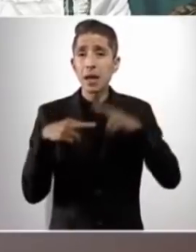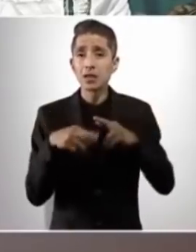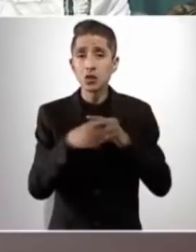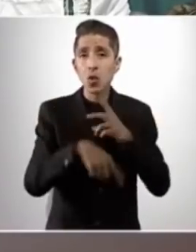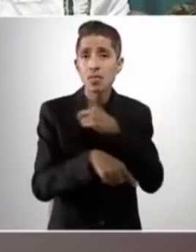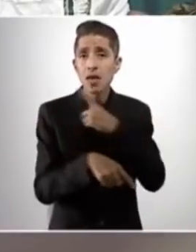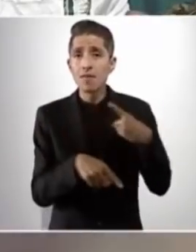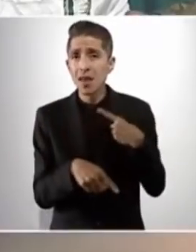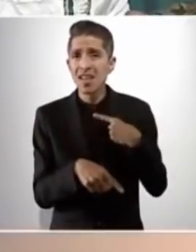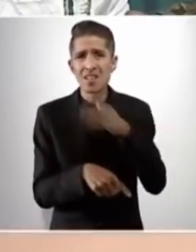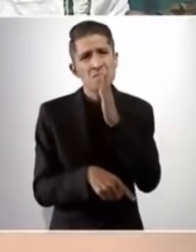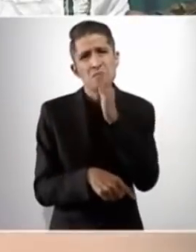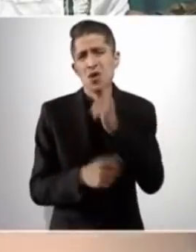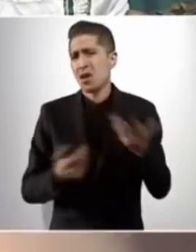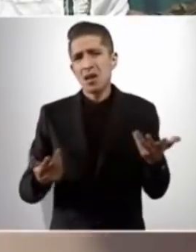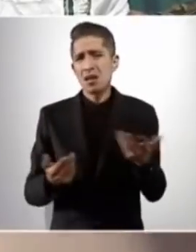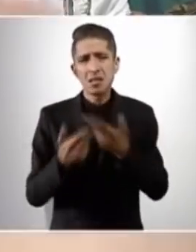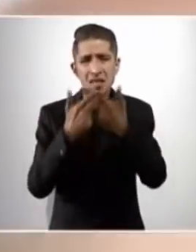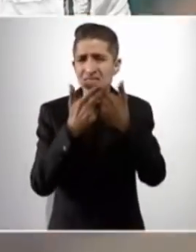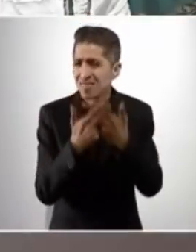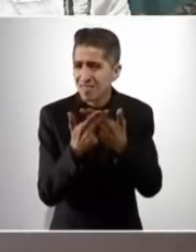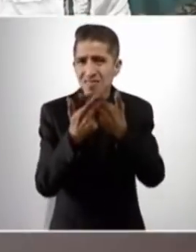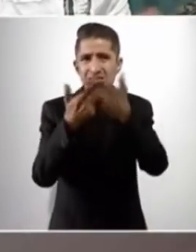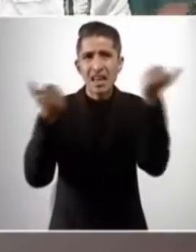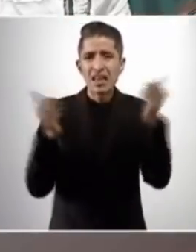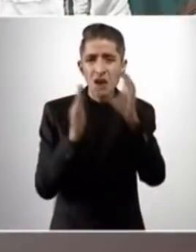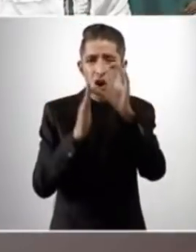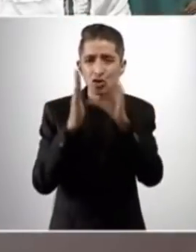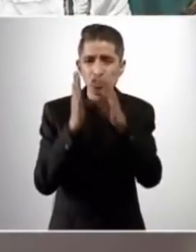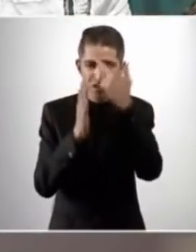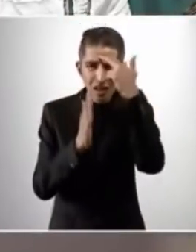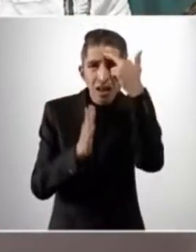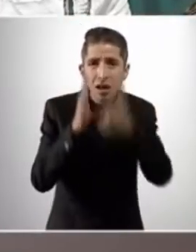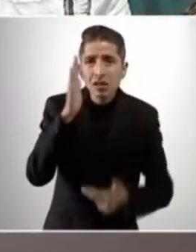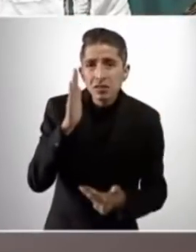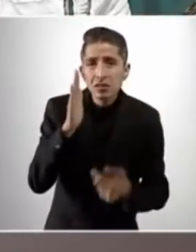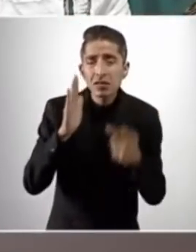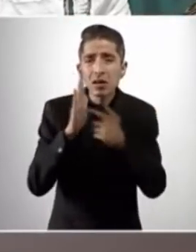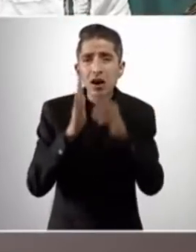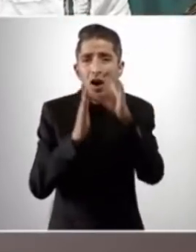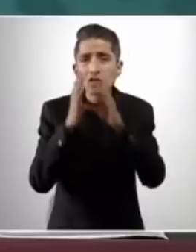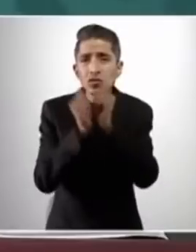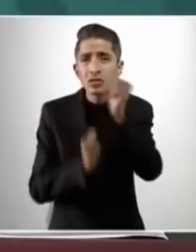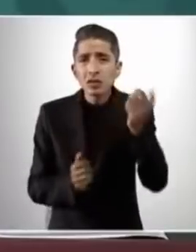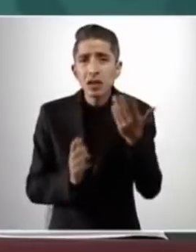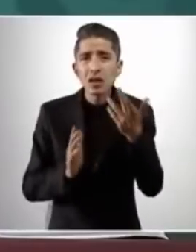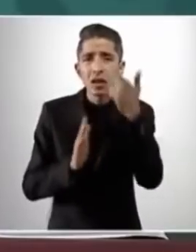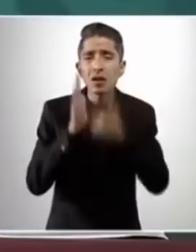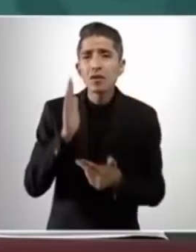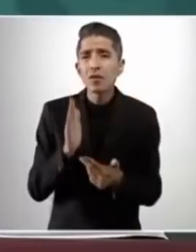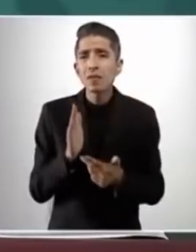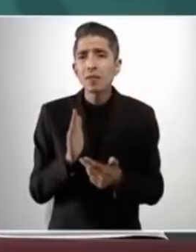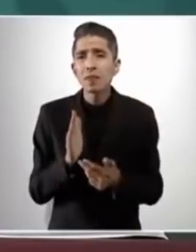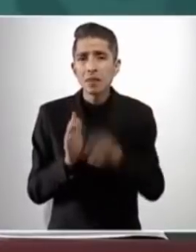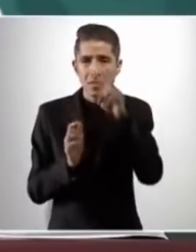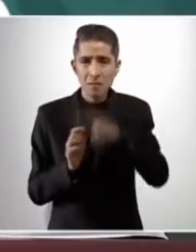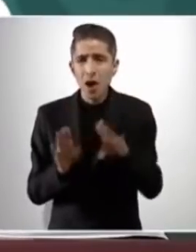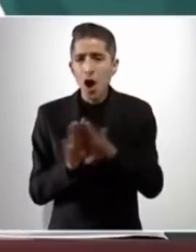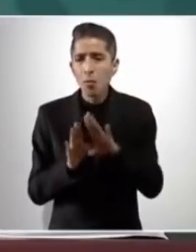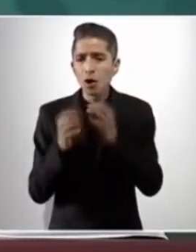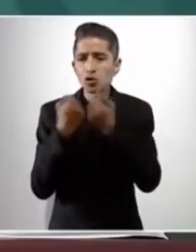maestros, a nadie. Es inconstitucional, es hasta un pecado social,